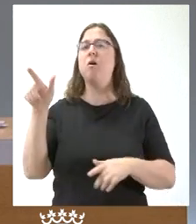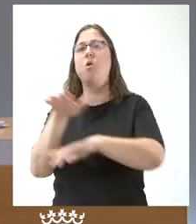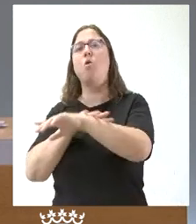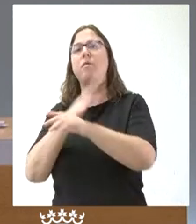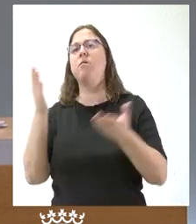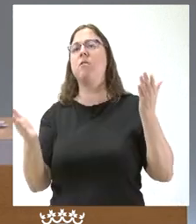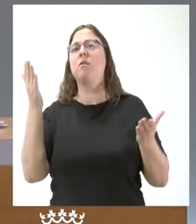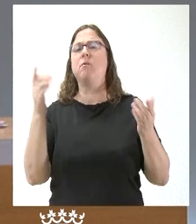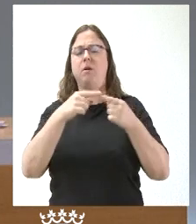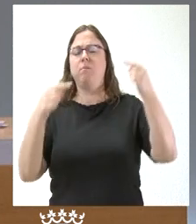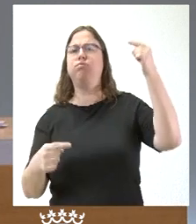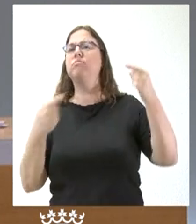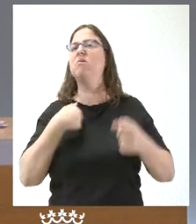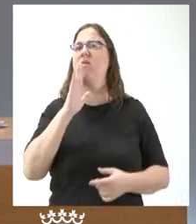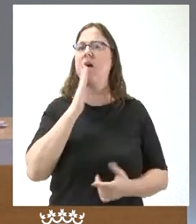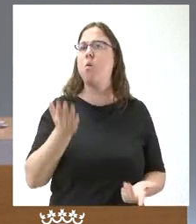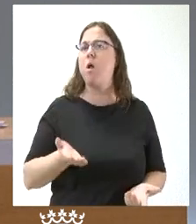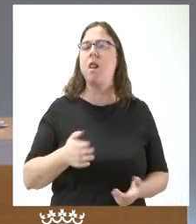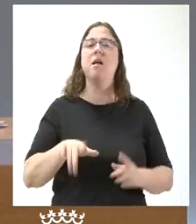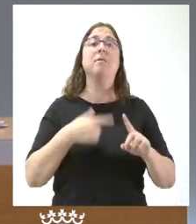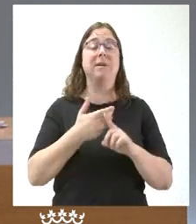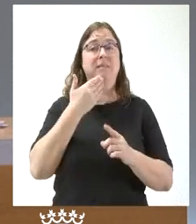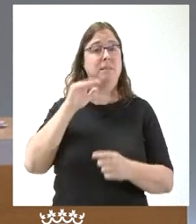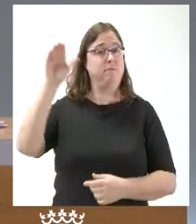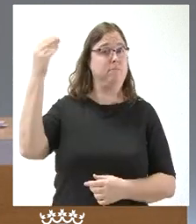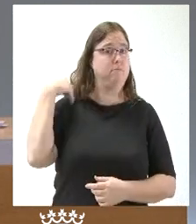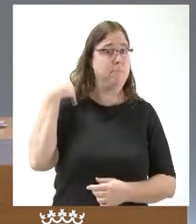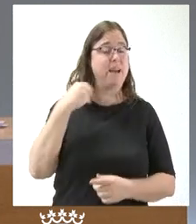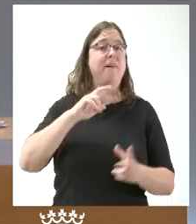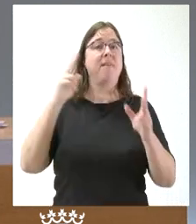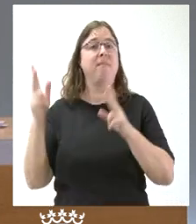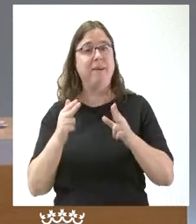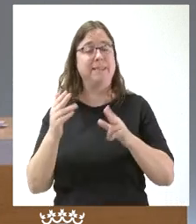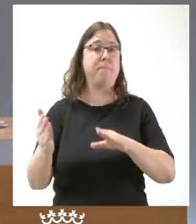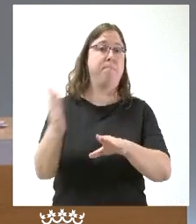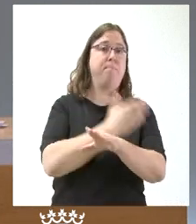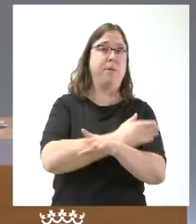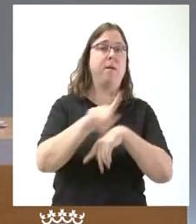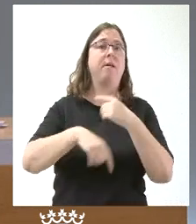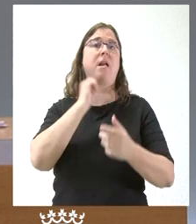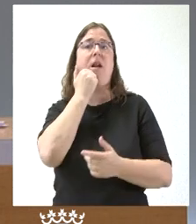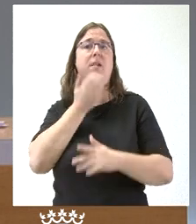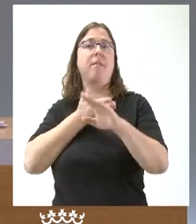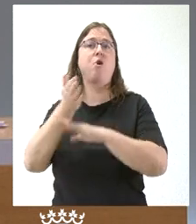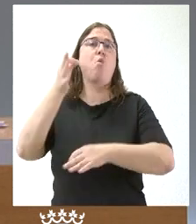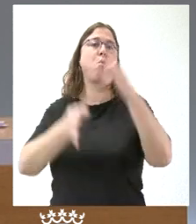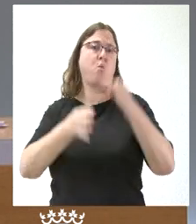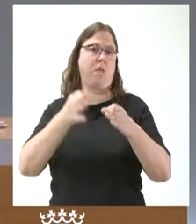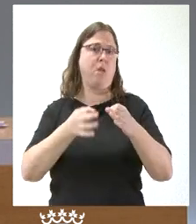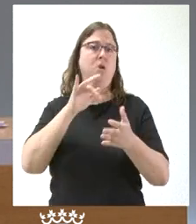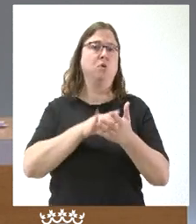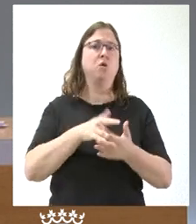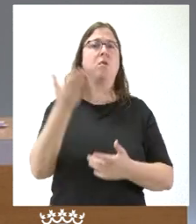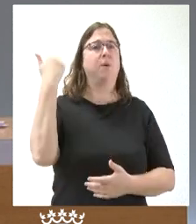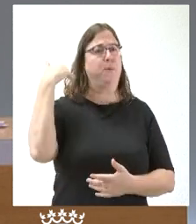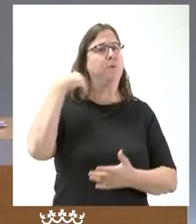ese desfase que ha comentado que había y si este requerimiento es una fase previa para una posible reclamación judicial como ya ha ocurrido en